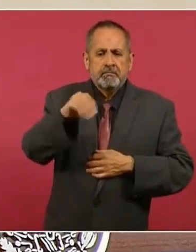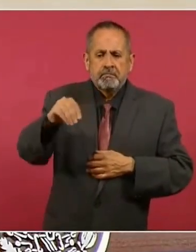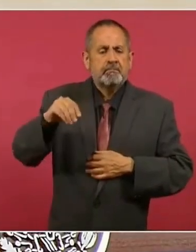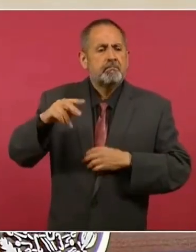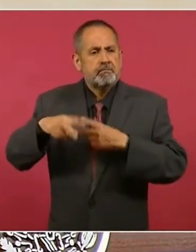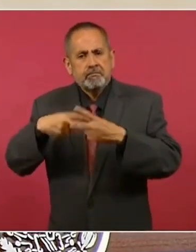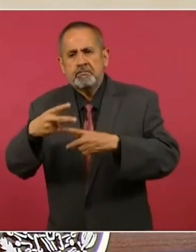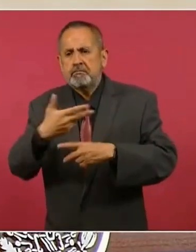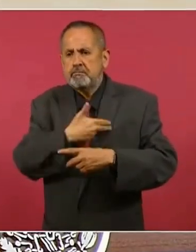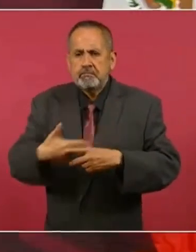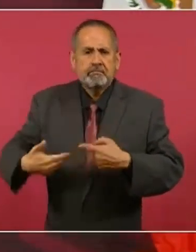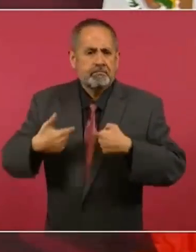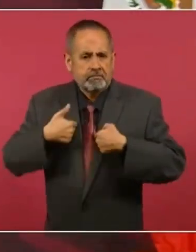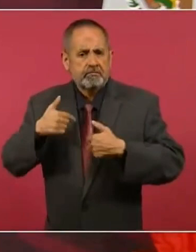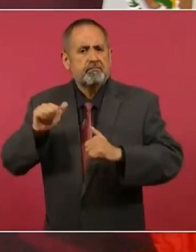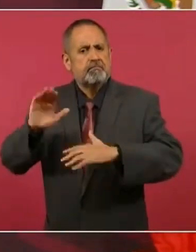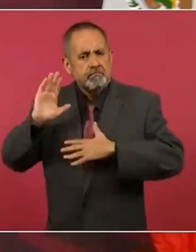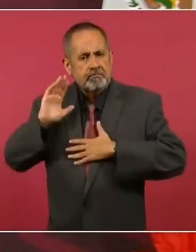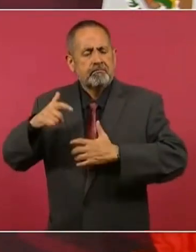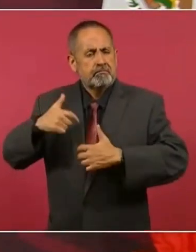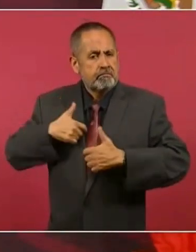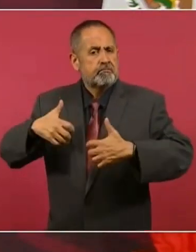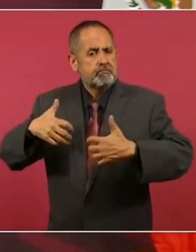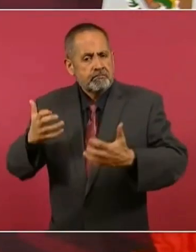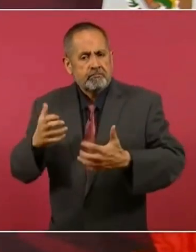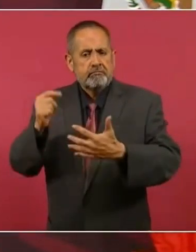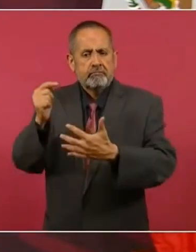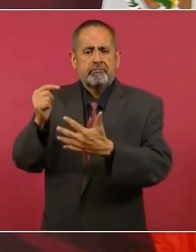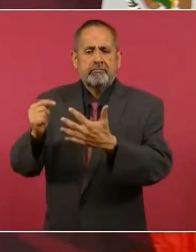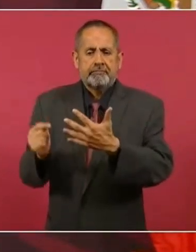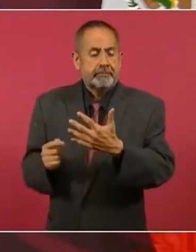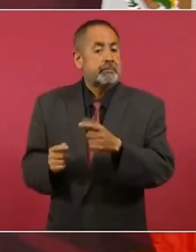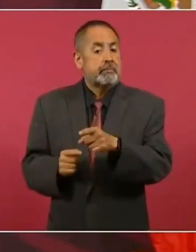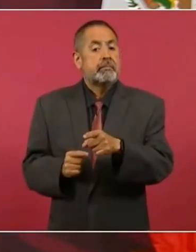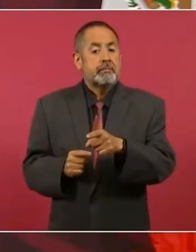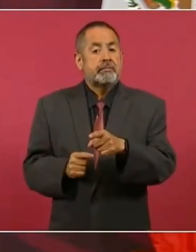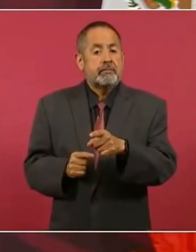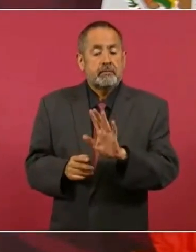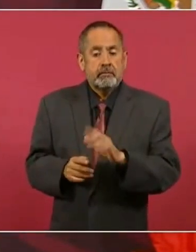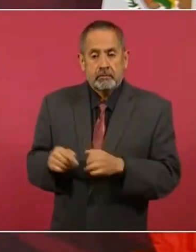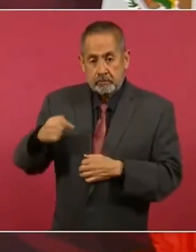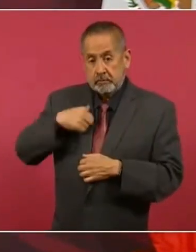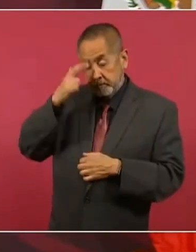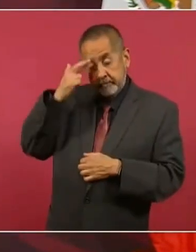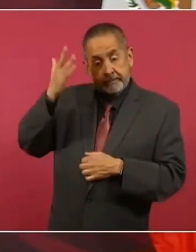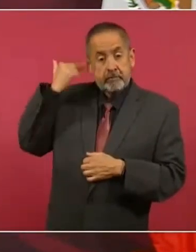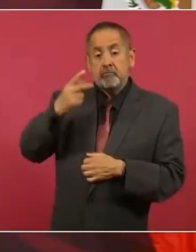Dijimos, vamos a dejar de comprar